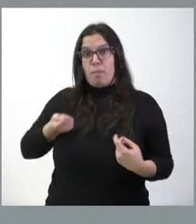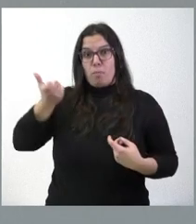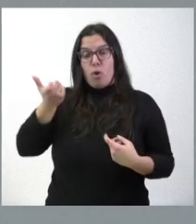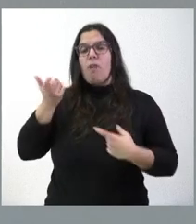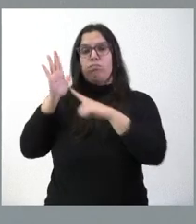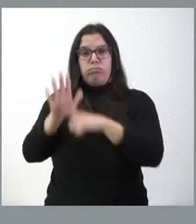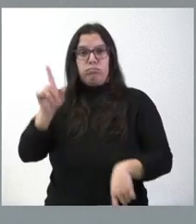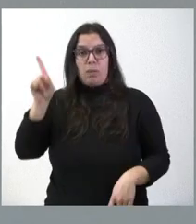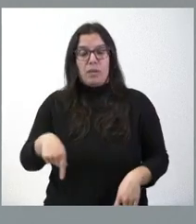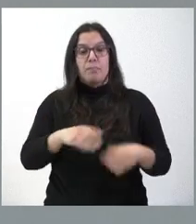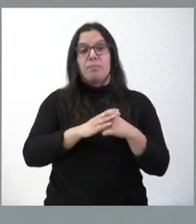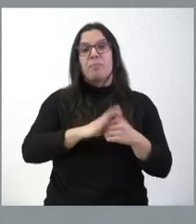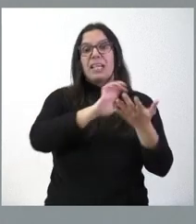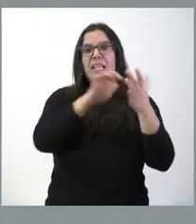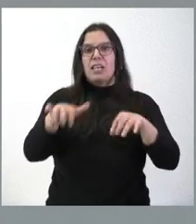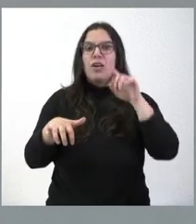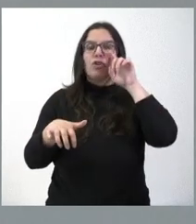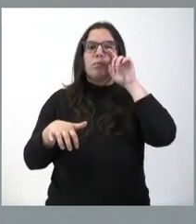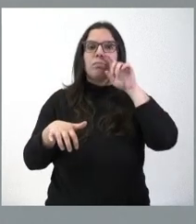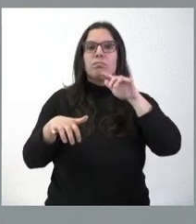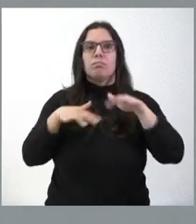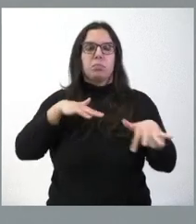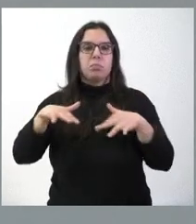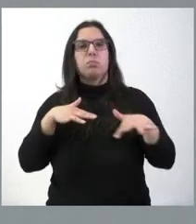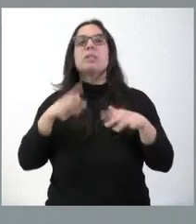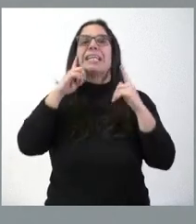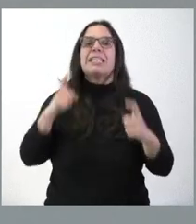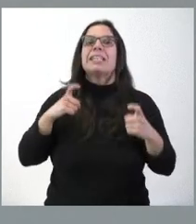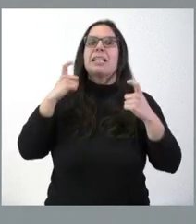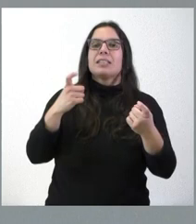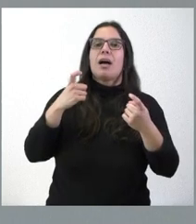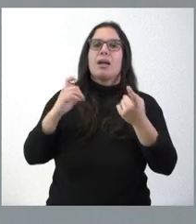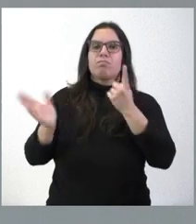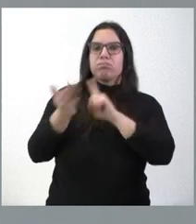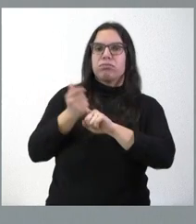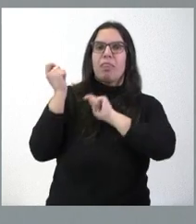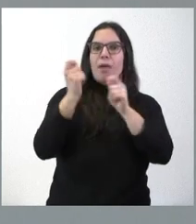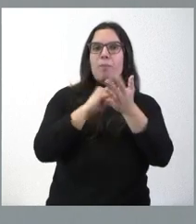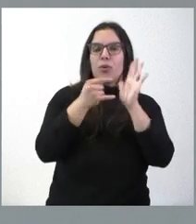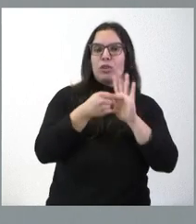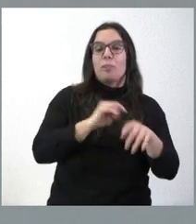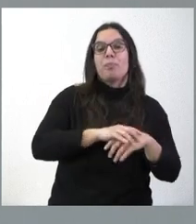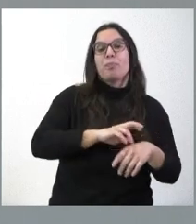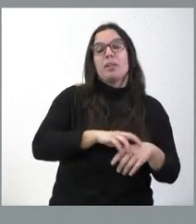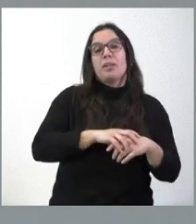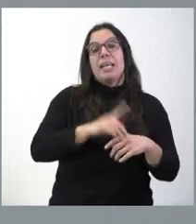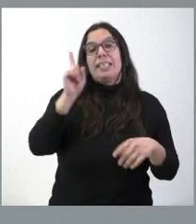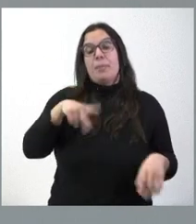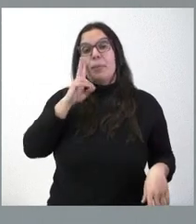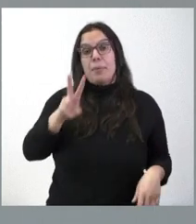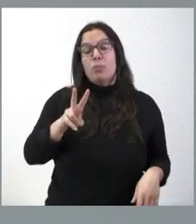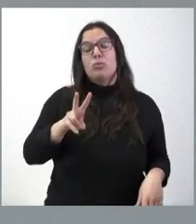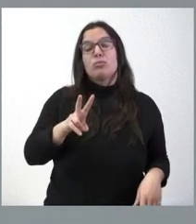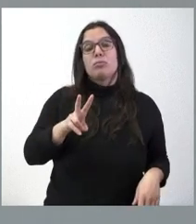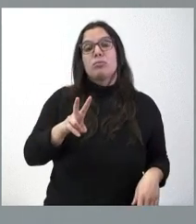Junta de Castilla y ha tenido una participación activa en intentar conseguir estos proyectos, muy al contrario de lo que también hemos visto por